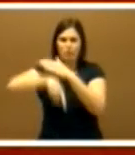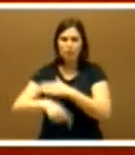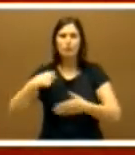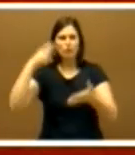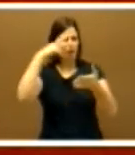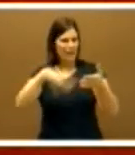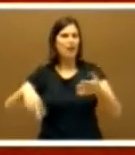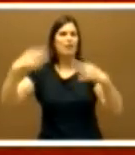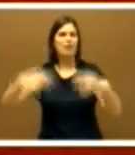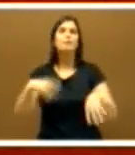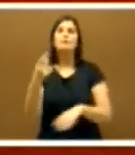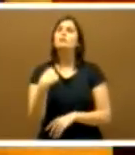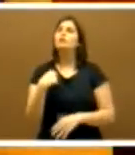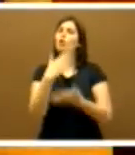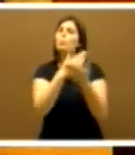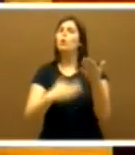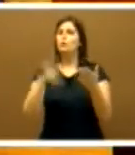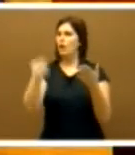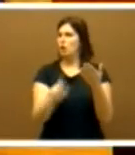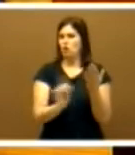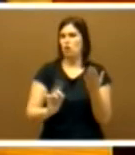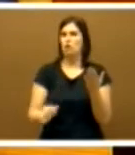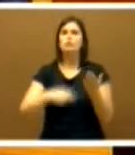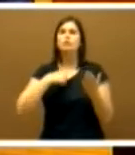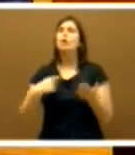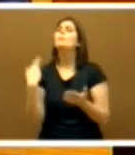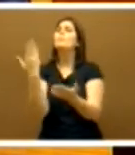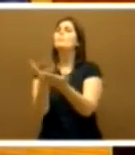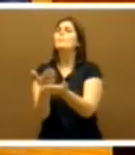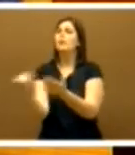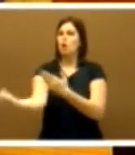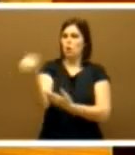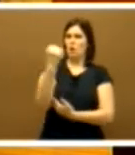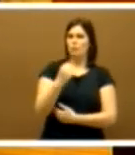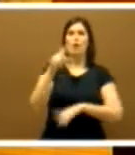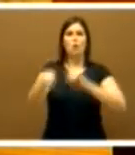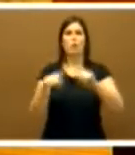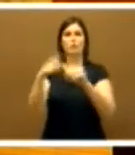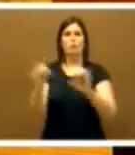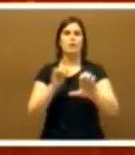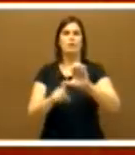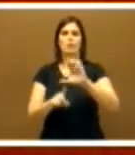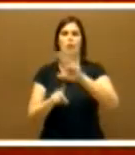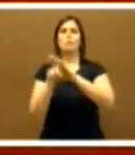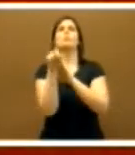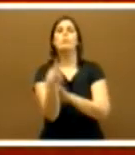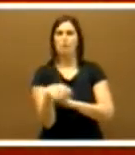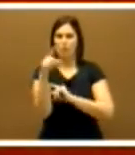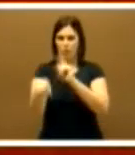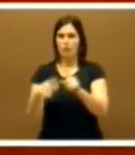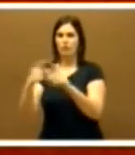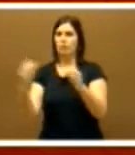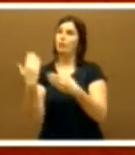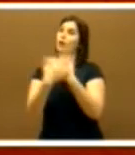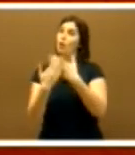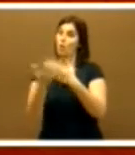poeta. Solicito la confianza de la Cámara para levantar nuestra tierra, para orientar el Gobierno de